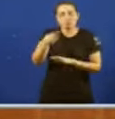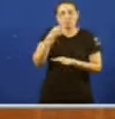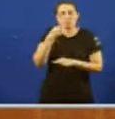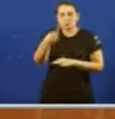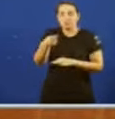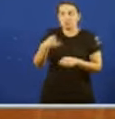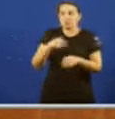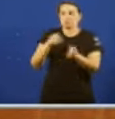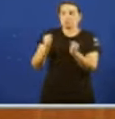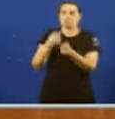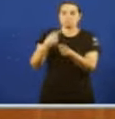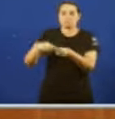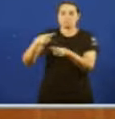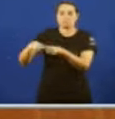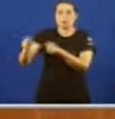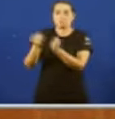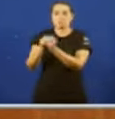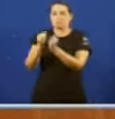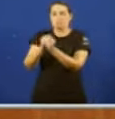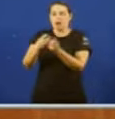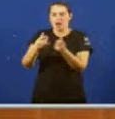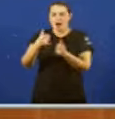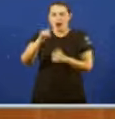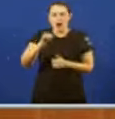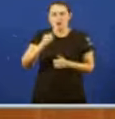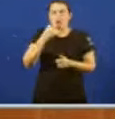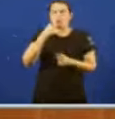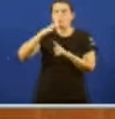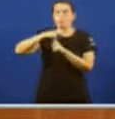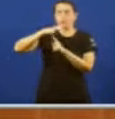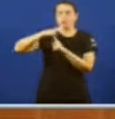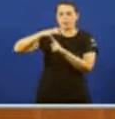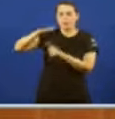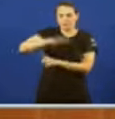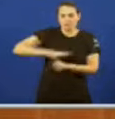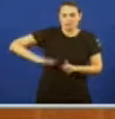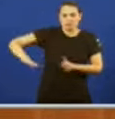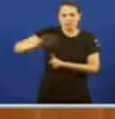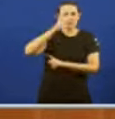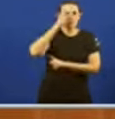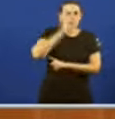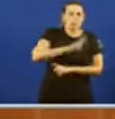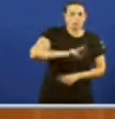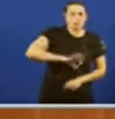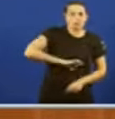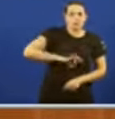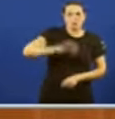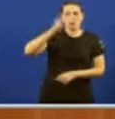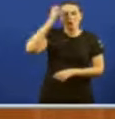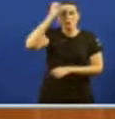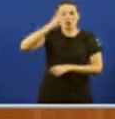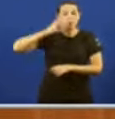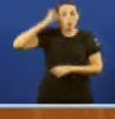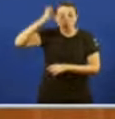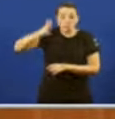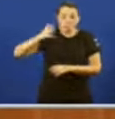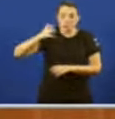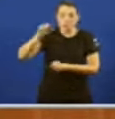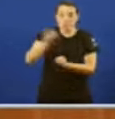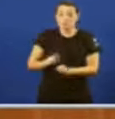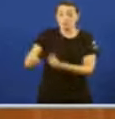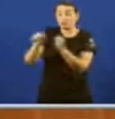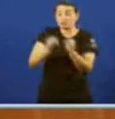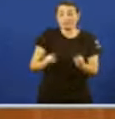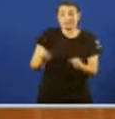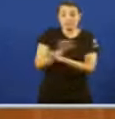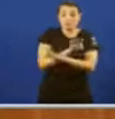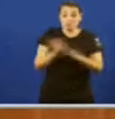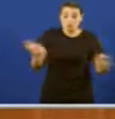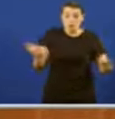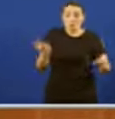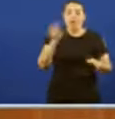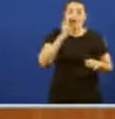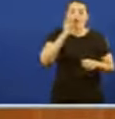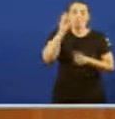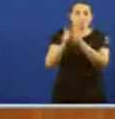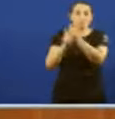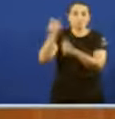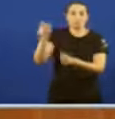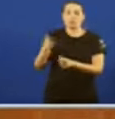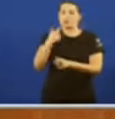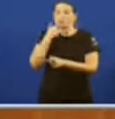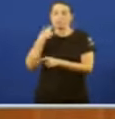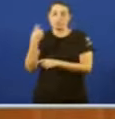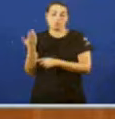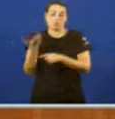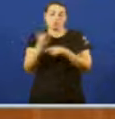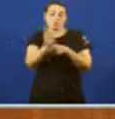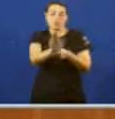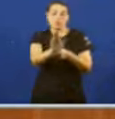estivesen traballando Ningún dos parques comarcais das provincias de Vigo da Coruña estaban movilizados Eles mesmos o explicaron en rola de prensa Aquí